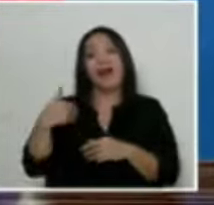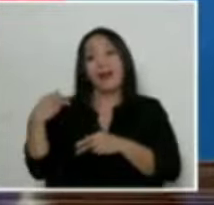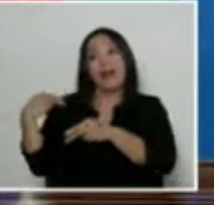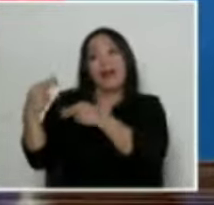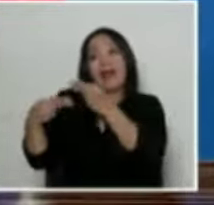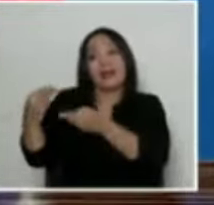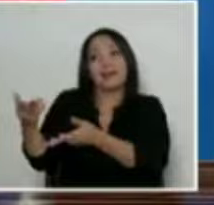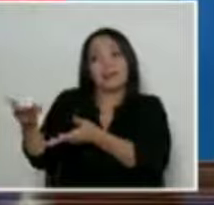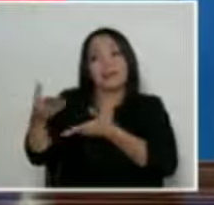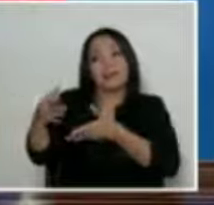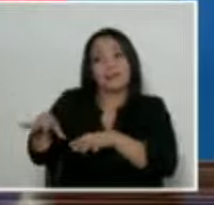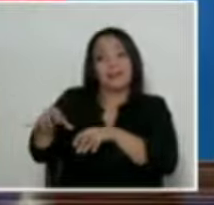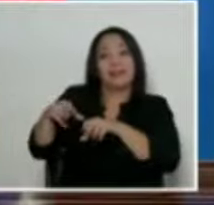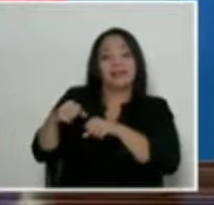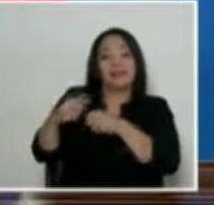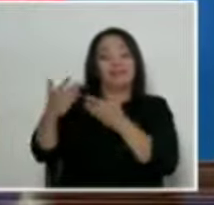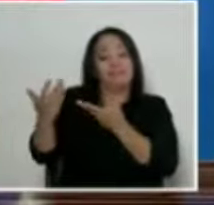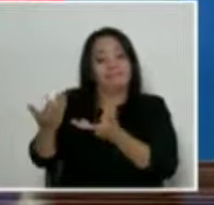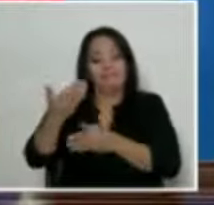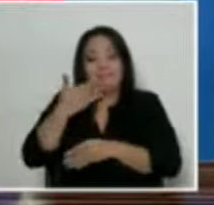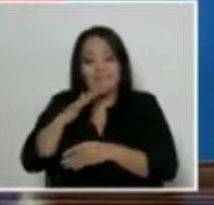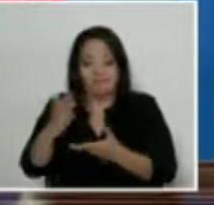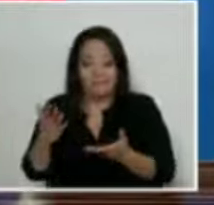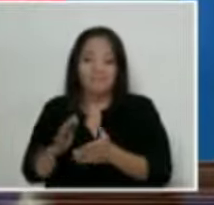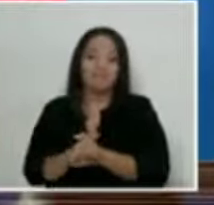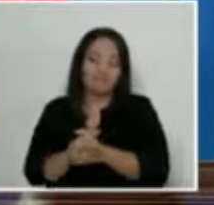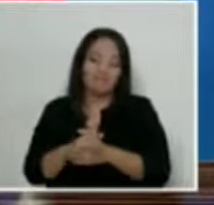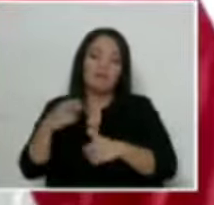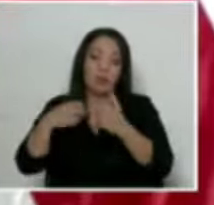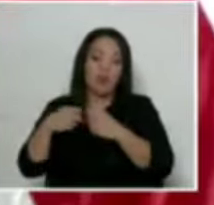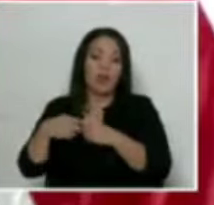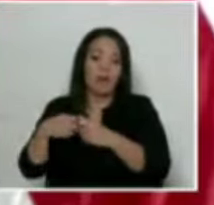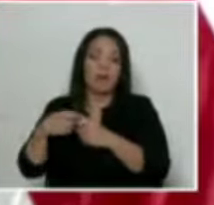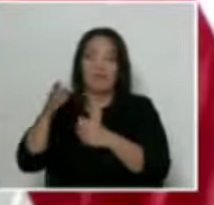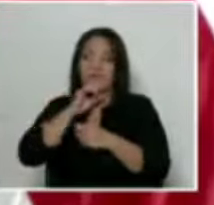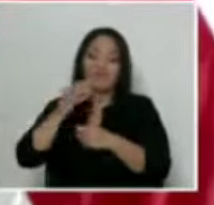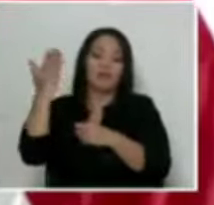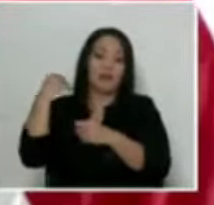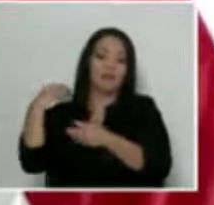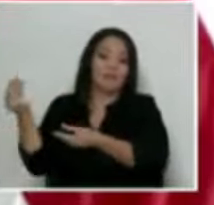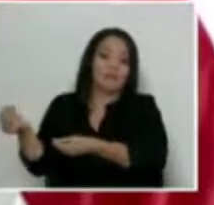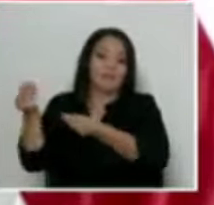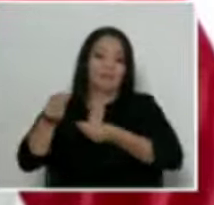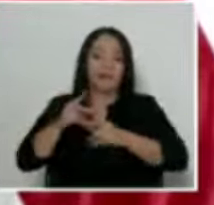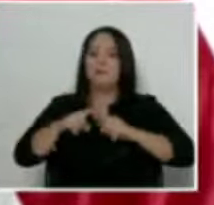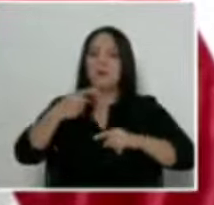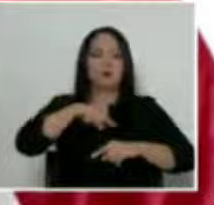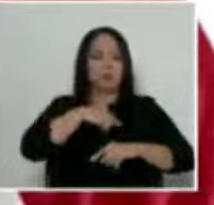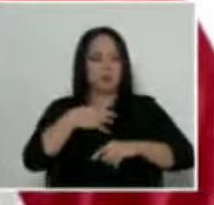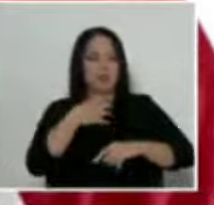recibir. Pero sí es un problema heredado, pero nosotros no nos quejamos de los problemas, le entramos.